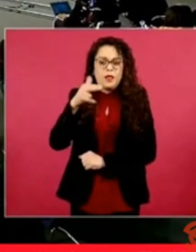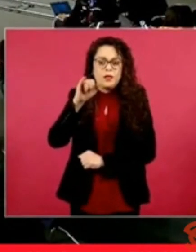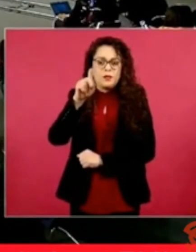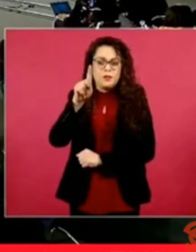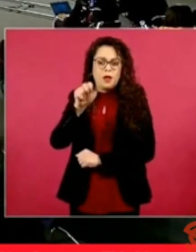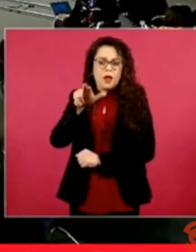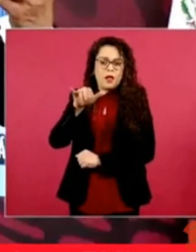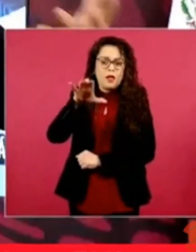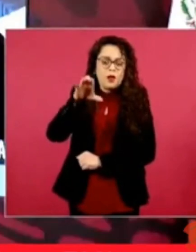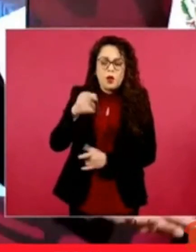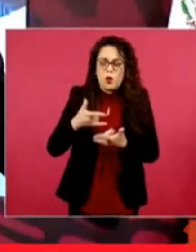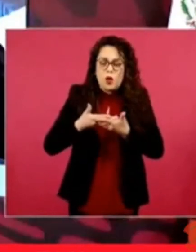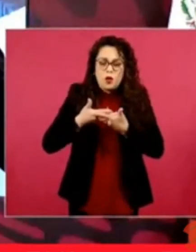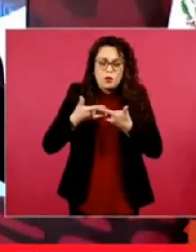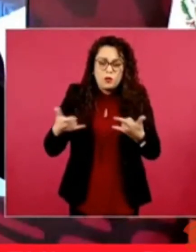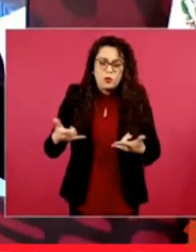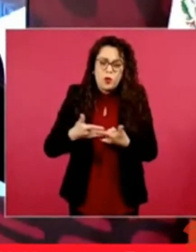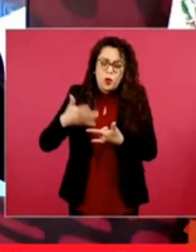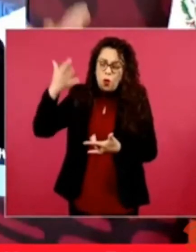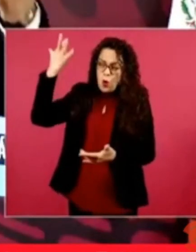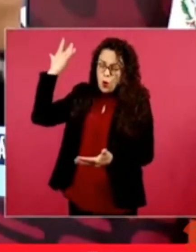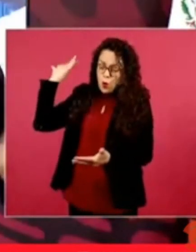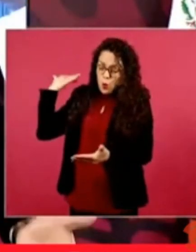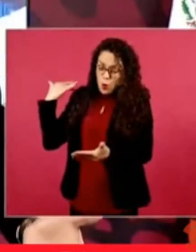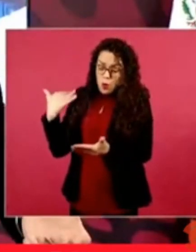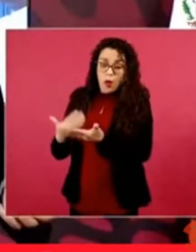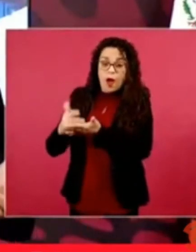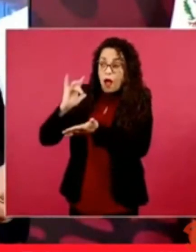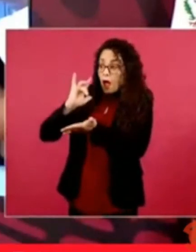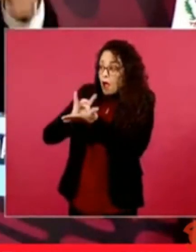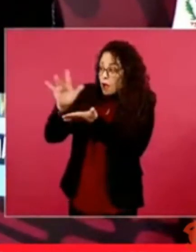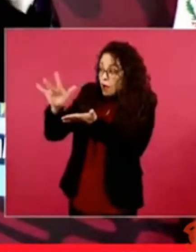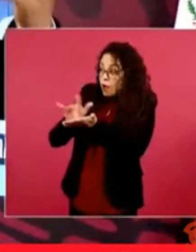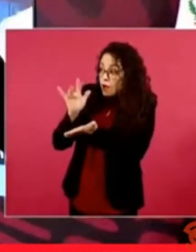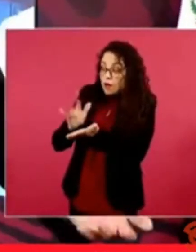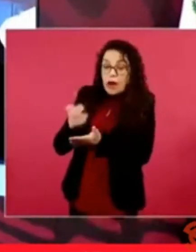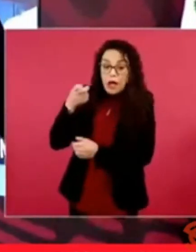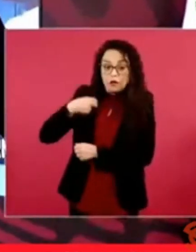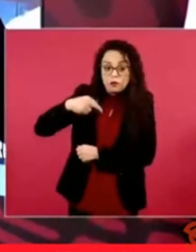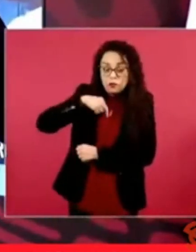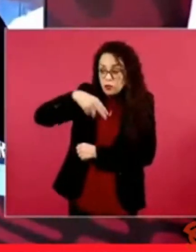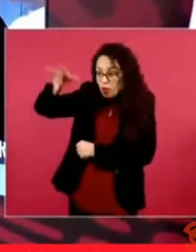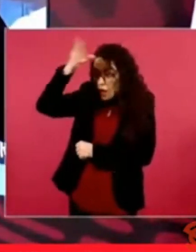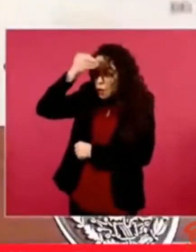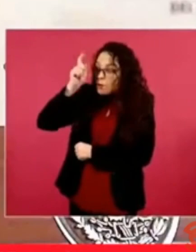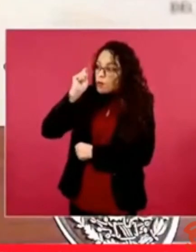De ahí es donde tenemos la vocación por el trabajo, de ahí es donde